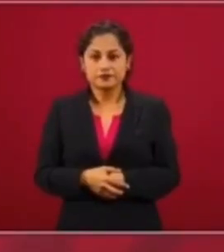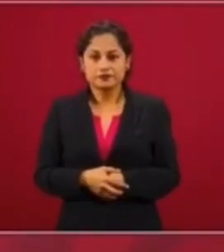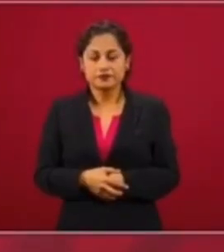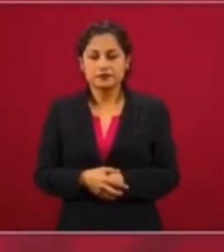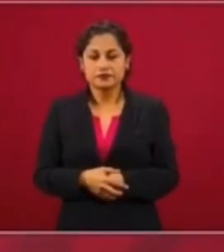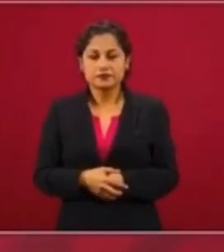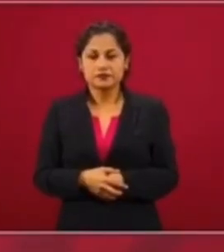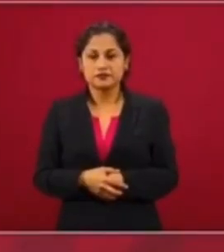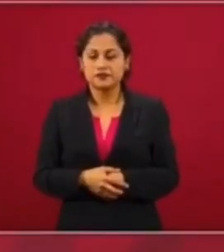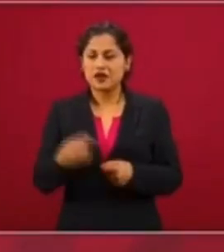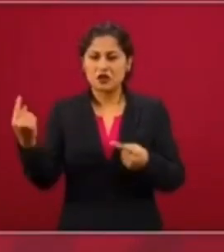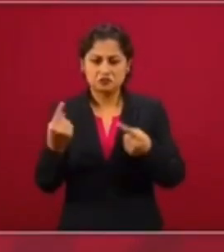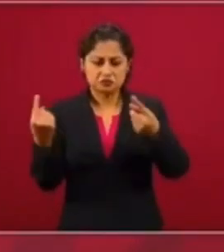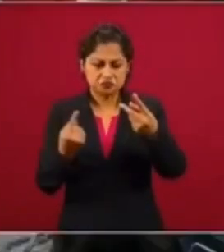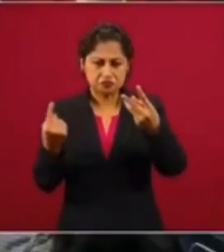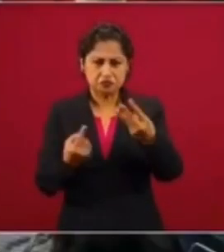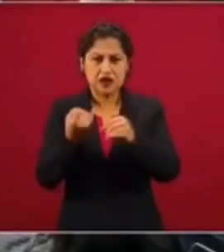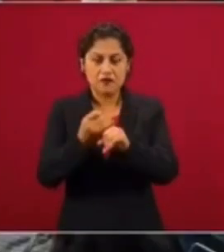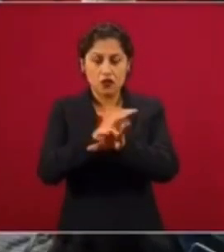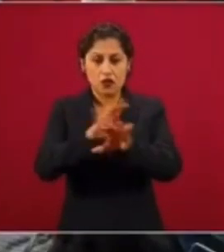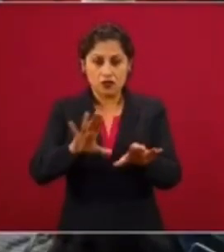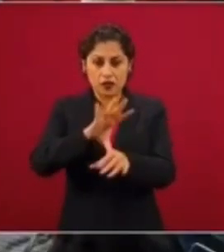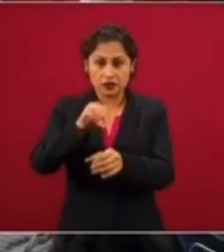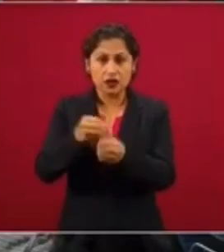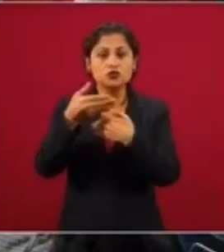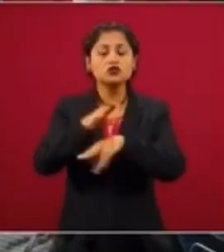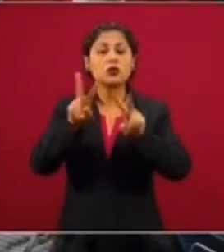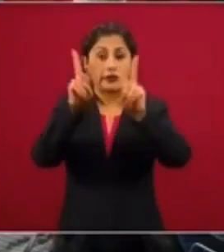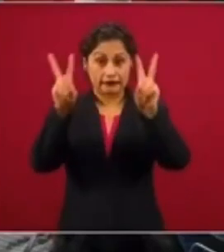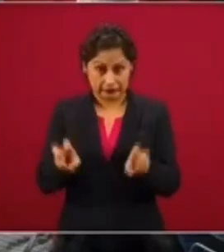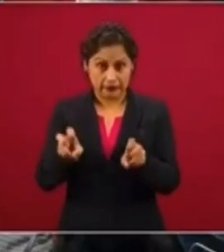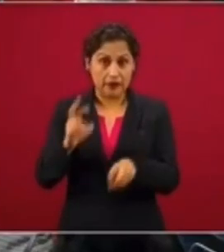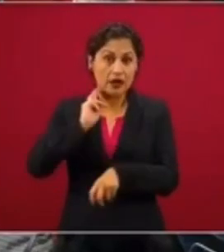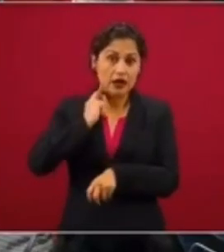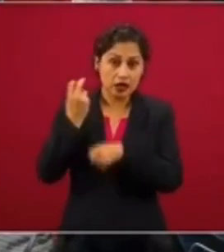O sea, toda la información. Si se paga, si es gratis.